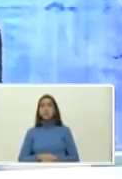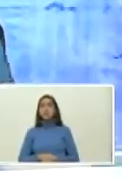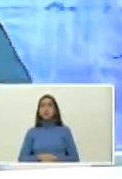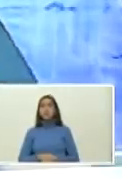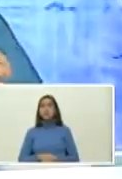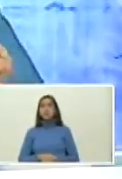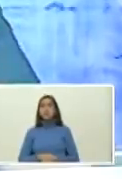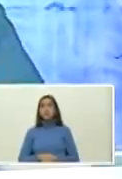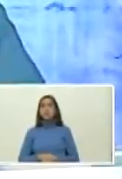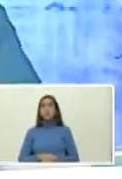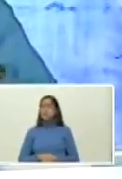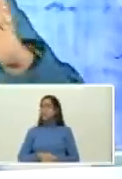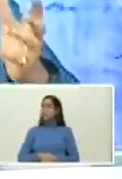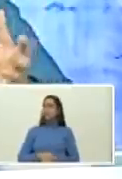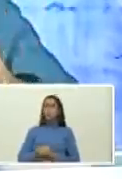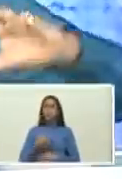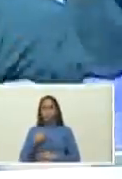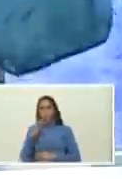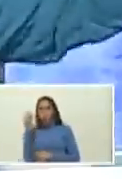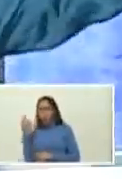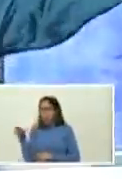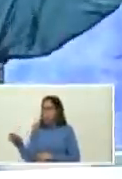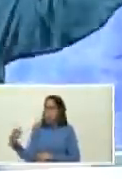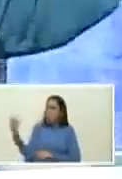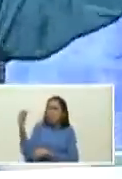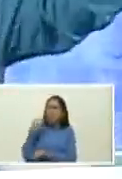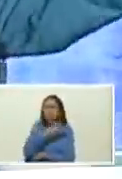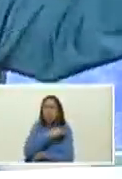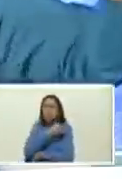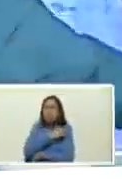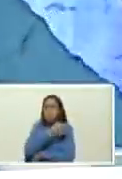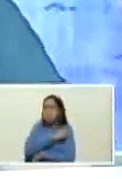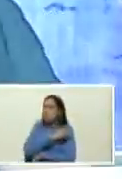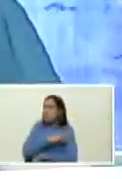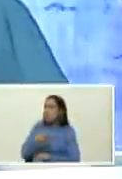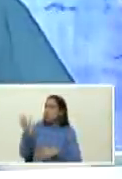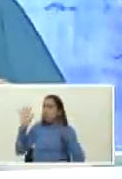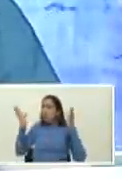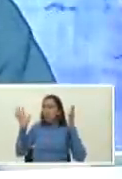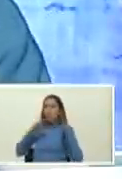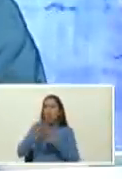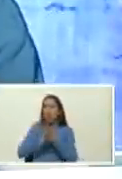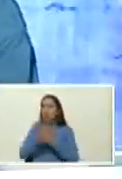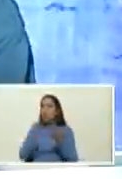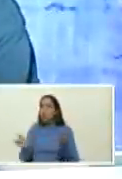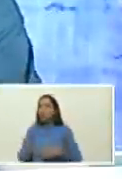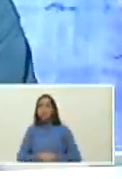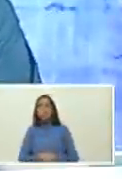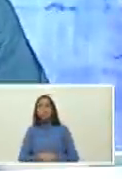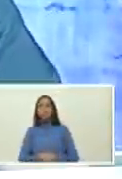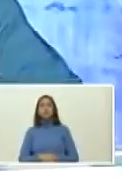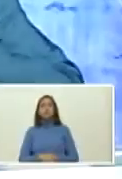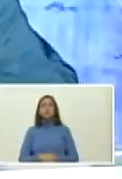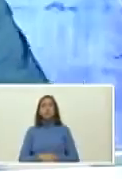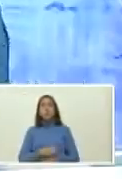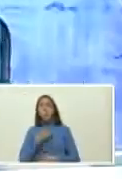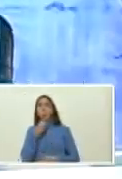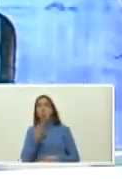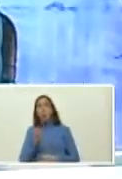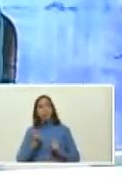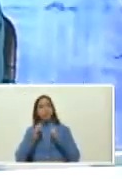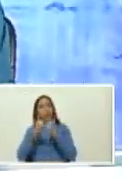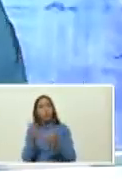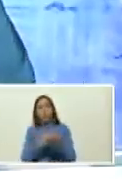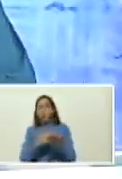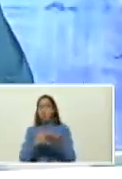me tiene como loco yo hablando aquí del socialismo y Ernesto allá haciendo me seña bueno vamos a darle